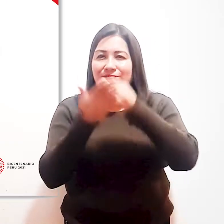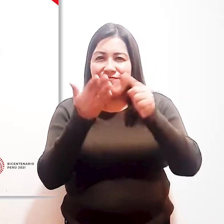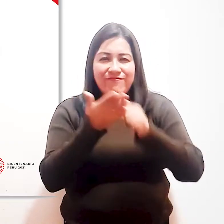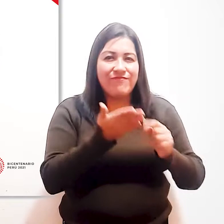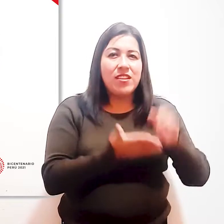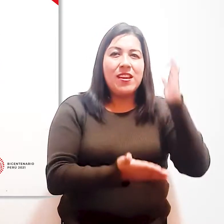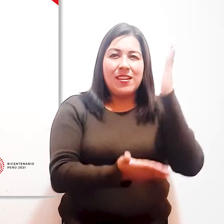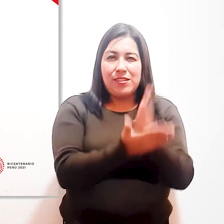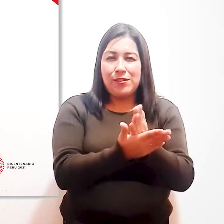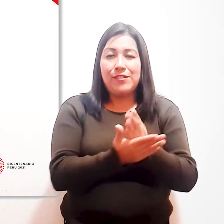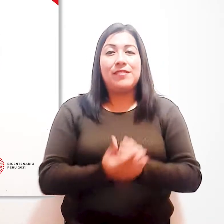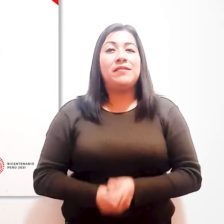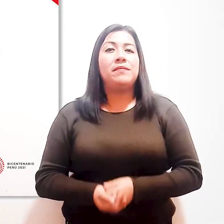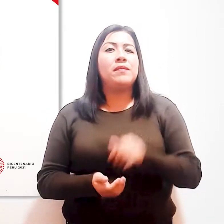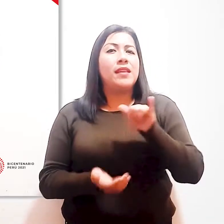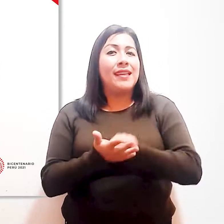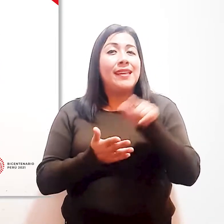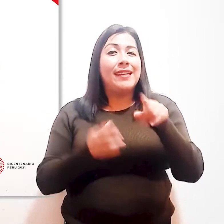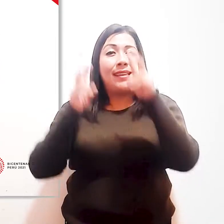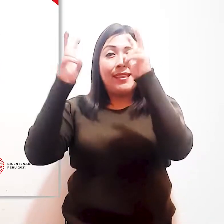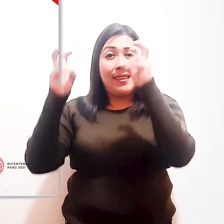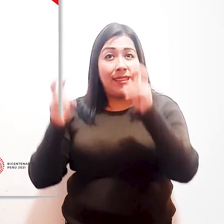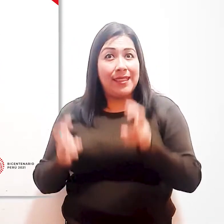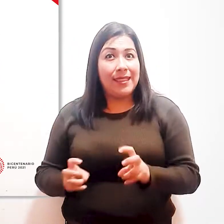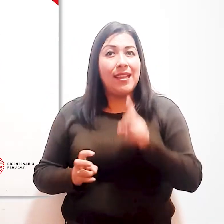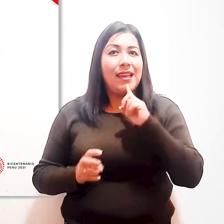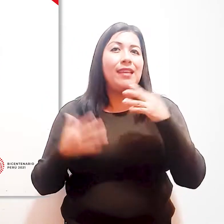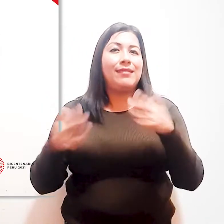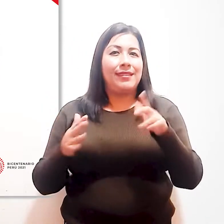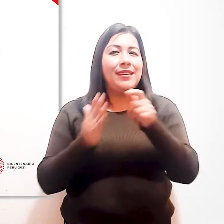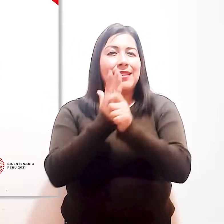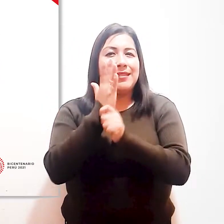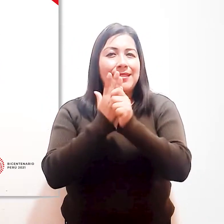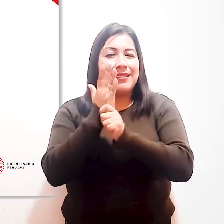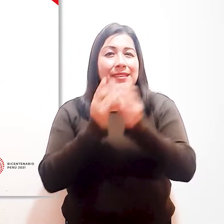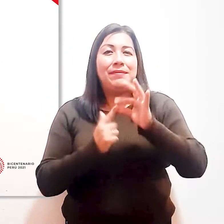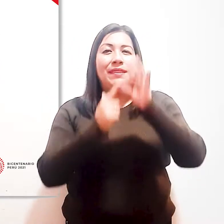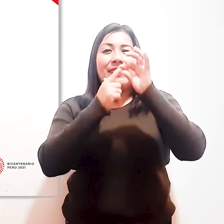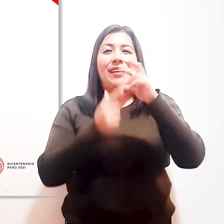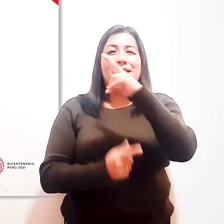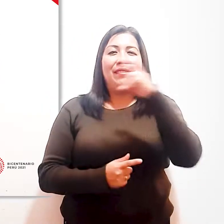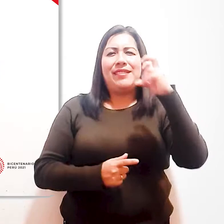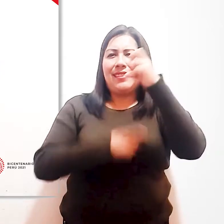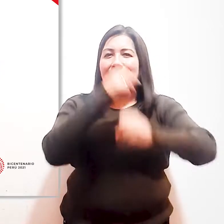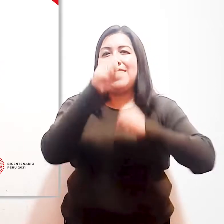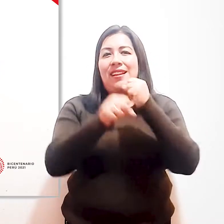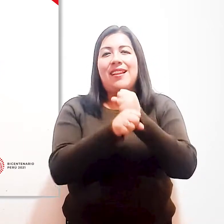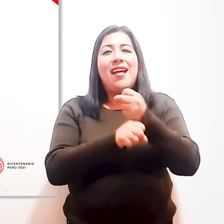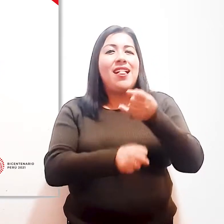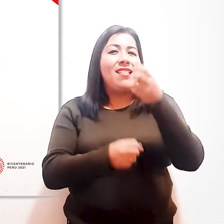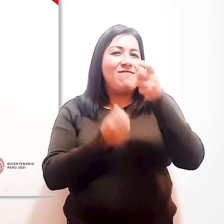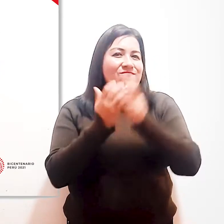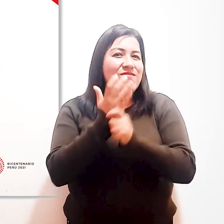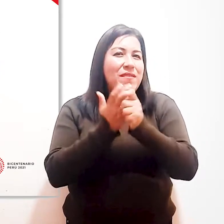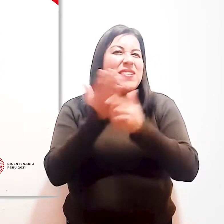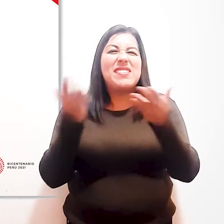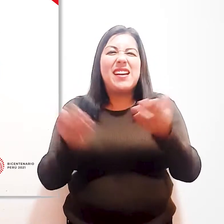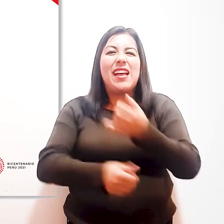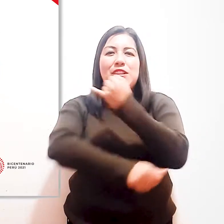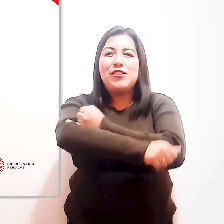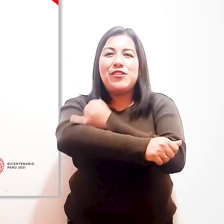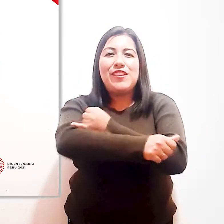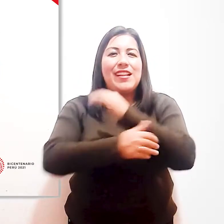sanciones. Este suplemento es una edición especial por el bicentenario del Perú de nuestra revista institucional